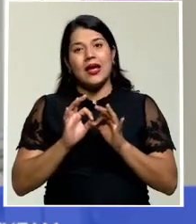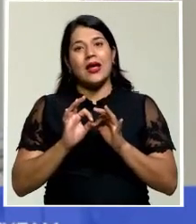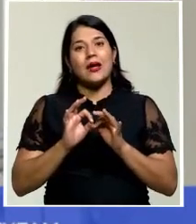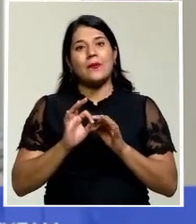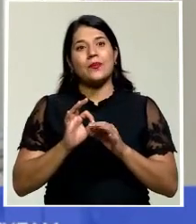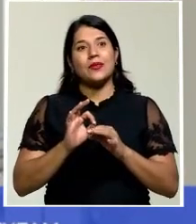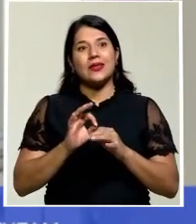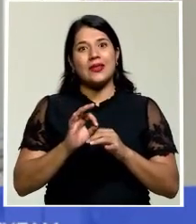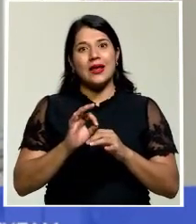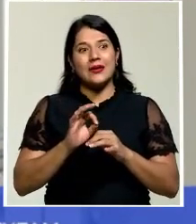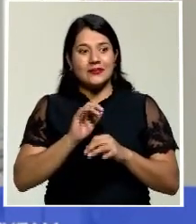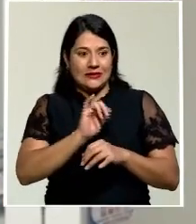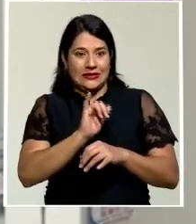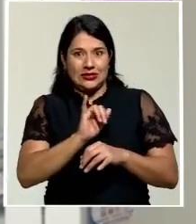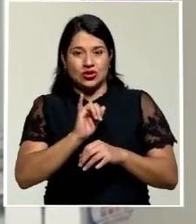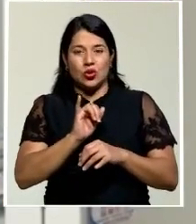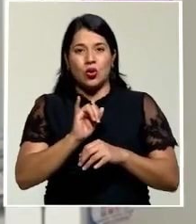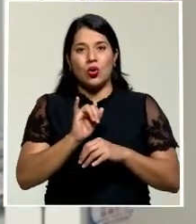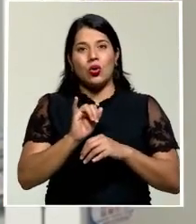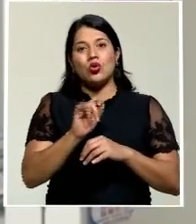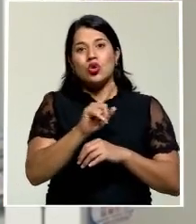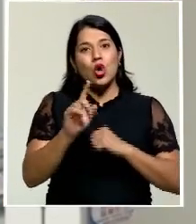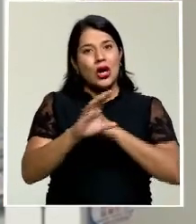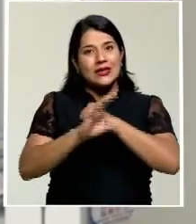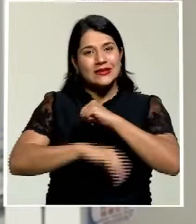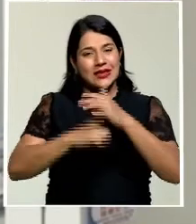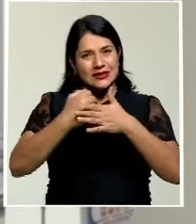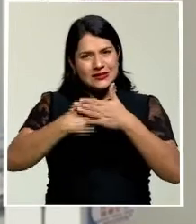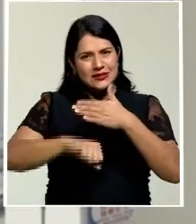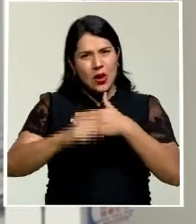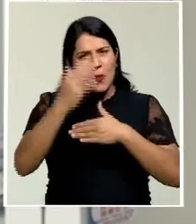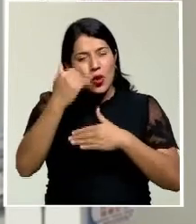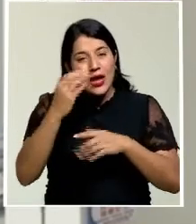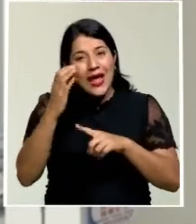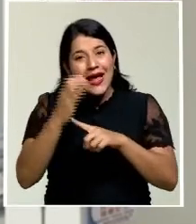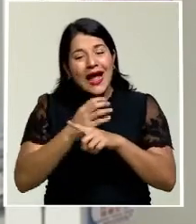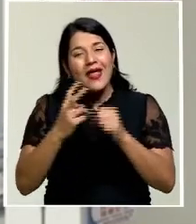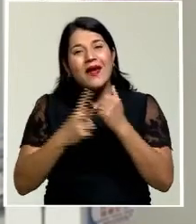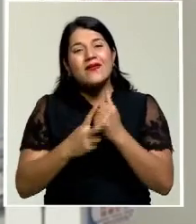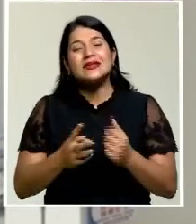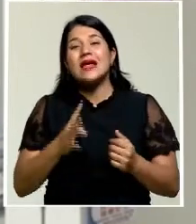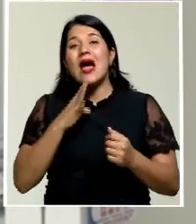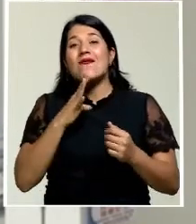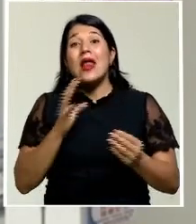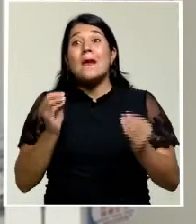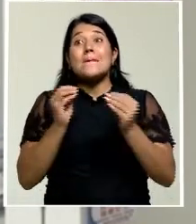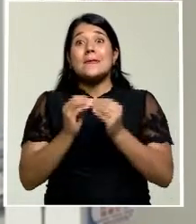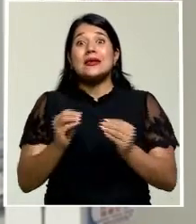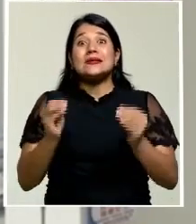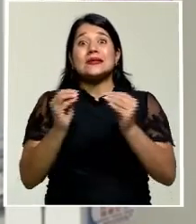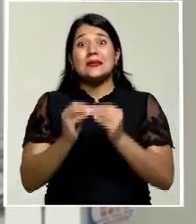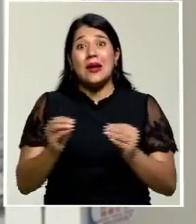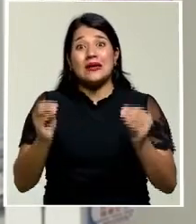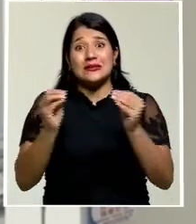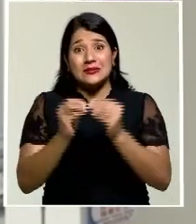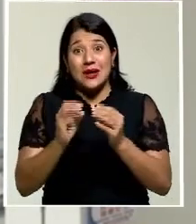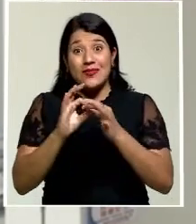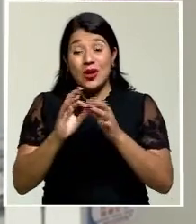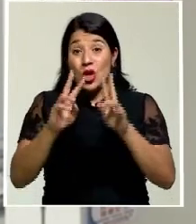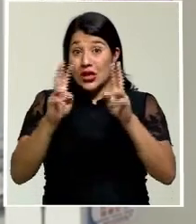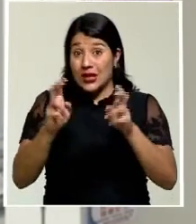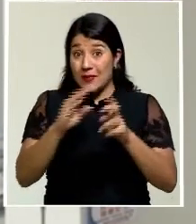porque de pronto se va hablando cada vez más y más y más del tema y eso ayuda muchísimo.